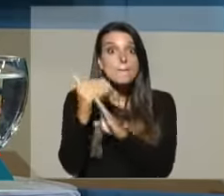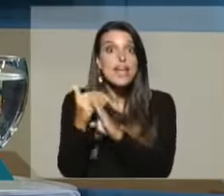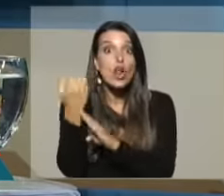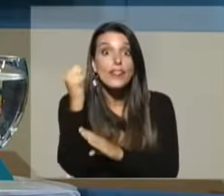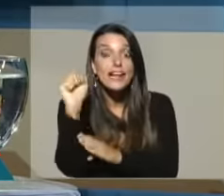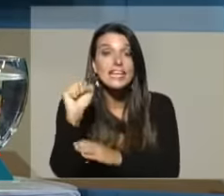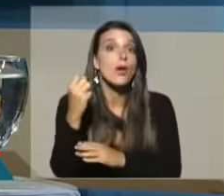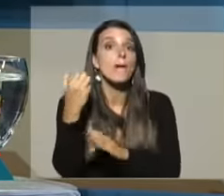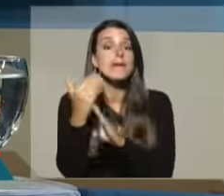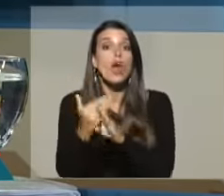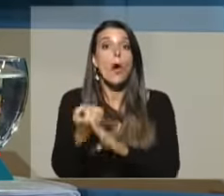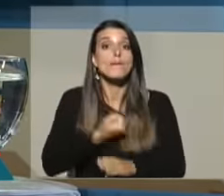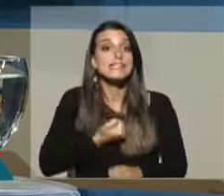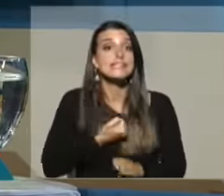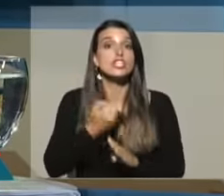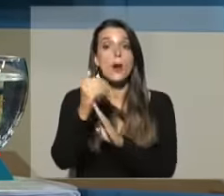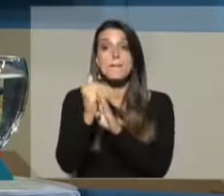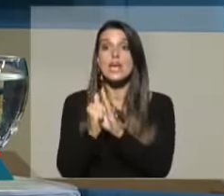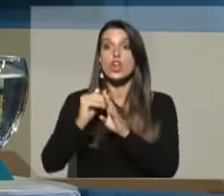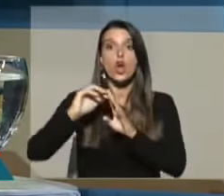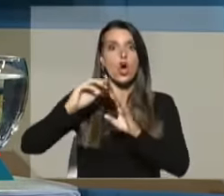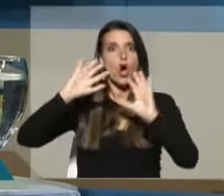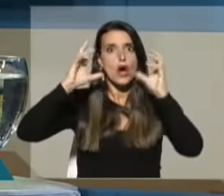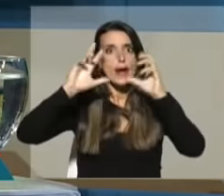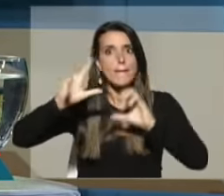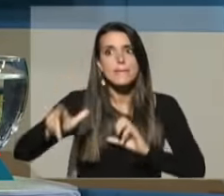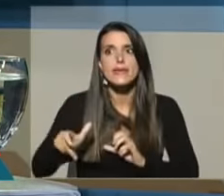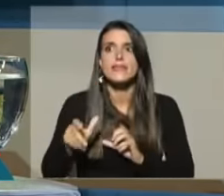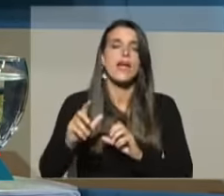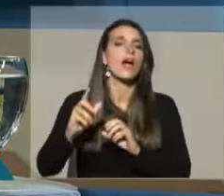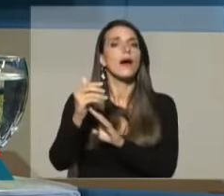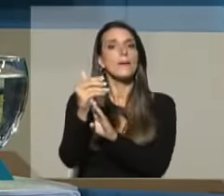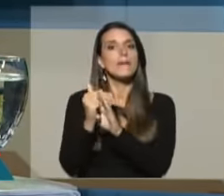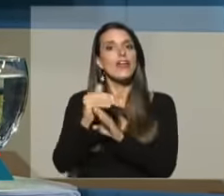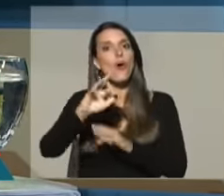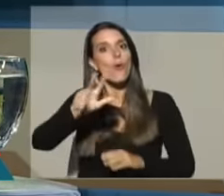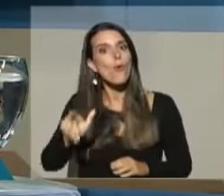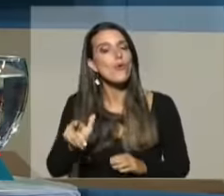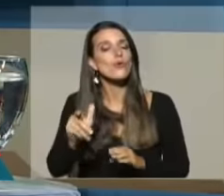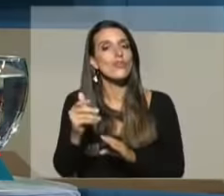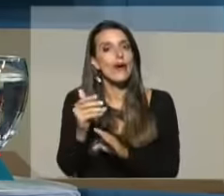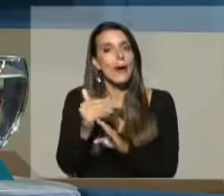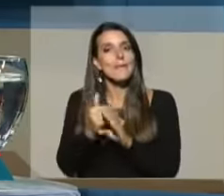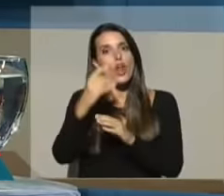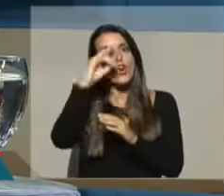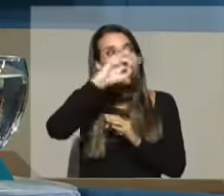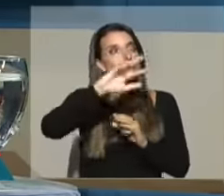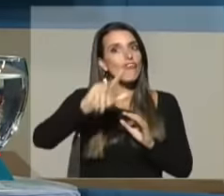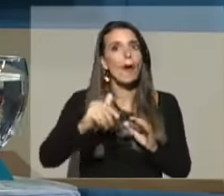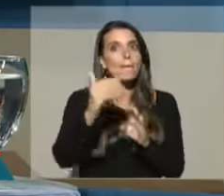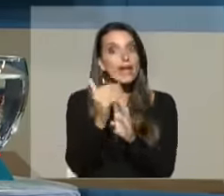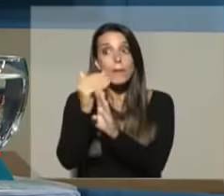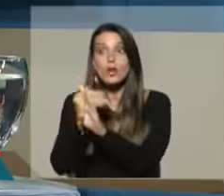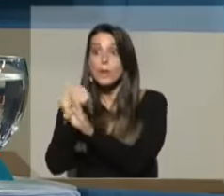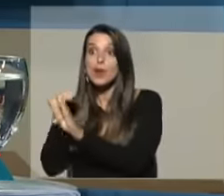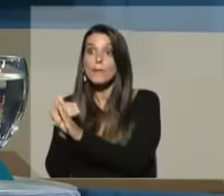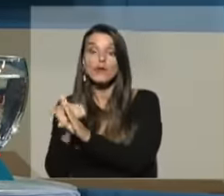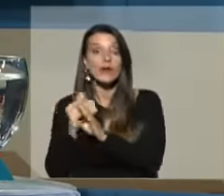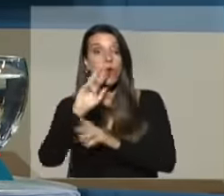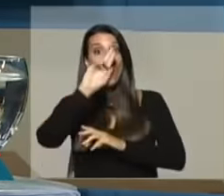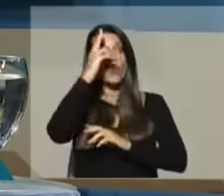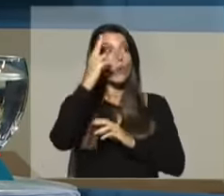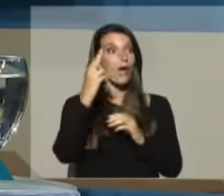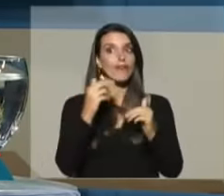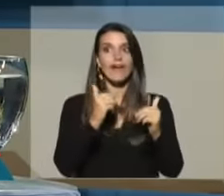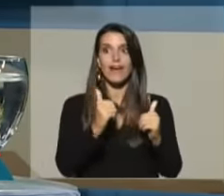homicidios, de que hay menos rapiñas, que hay menos hurtos, que hay menos abigeatos, o sea, que hay menos uruguayos